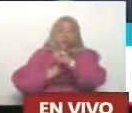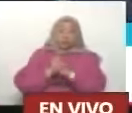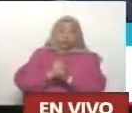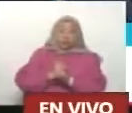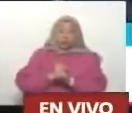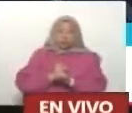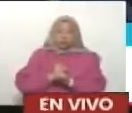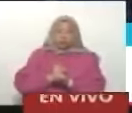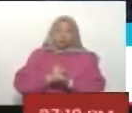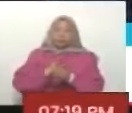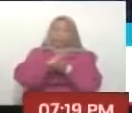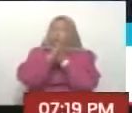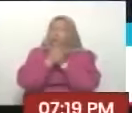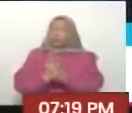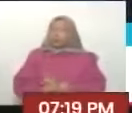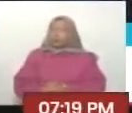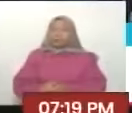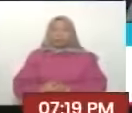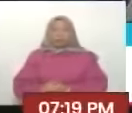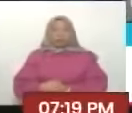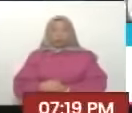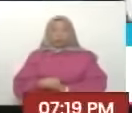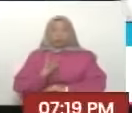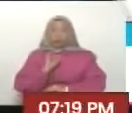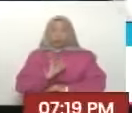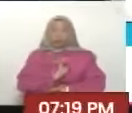punto punto